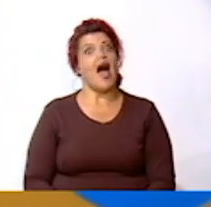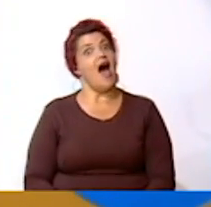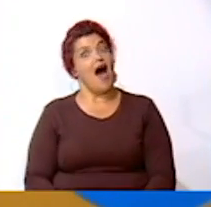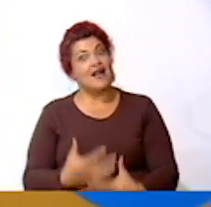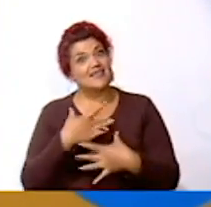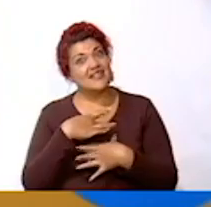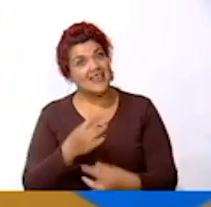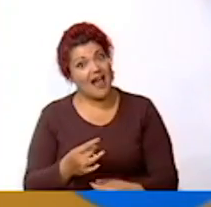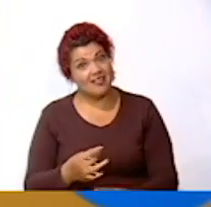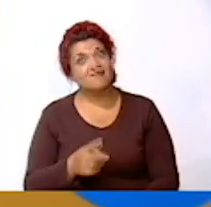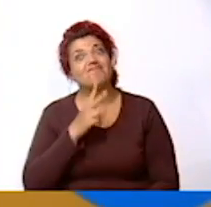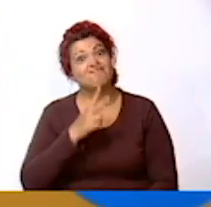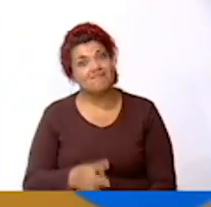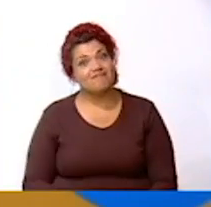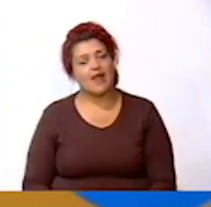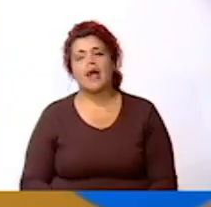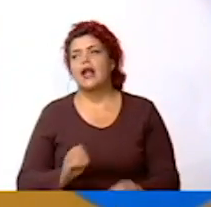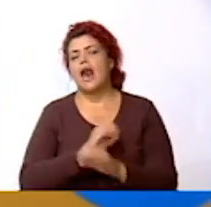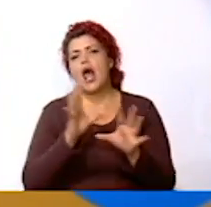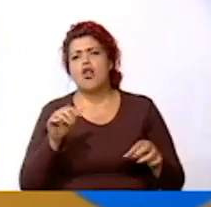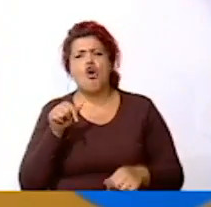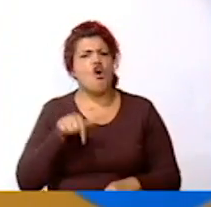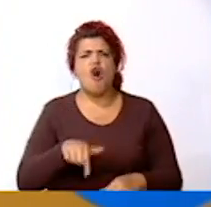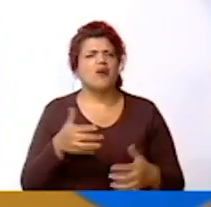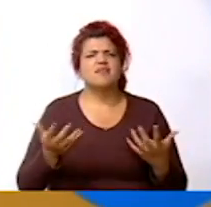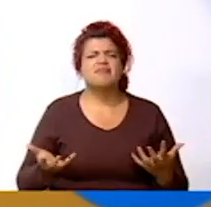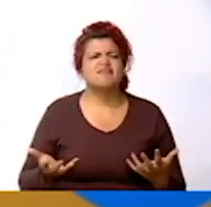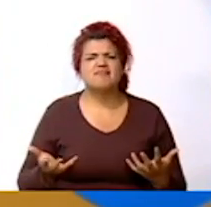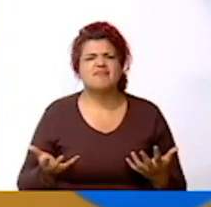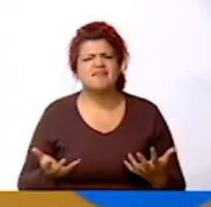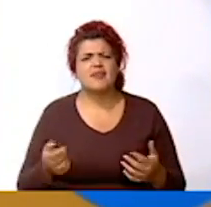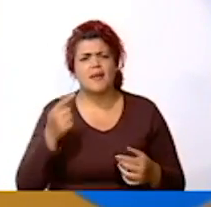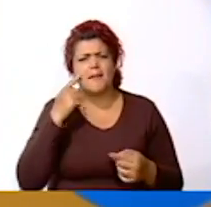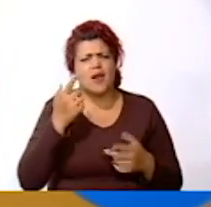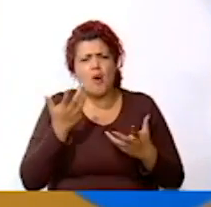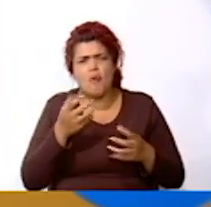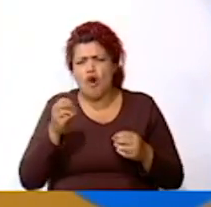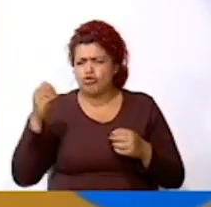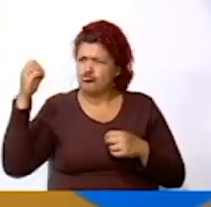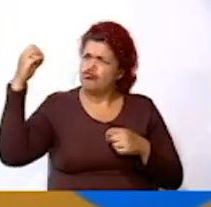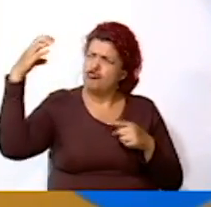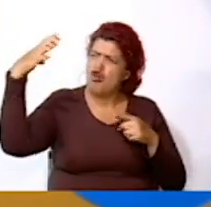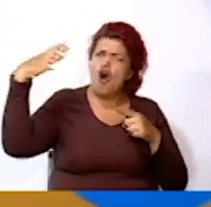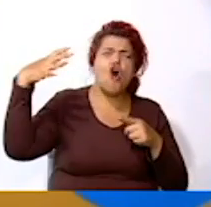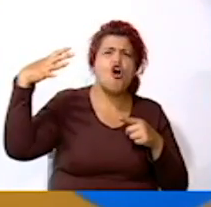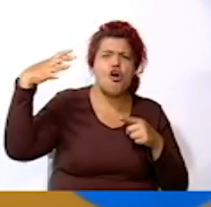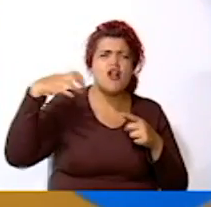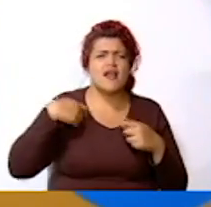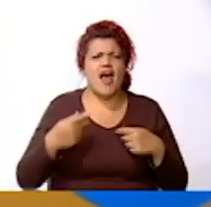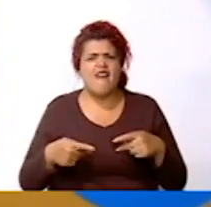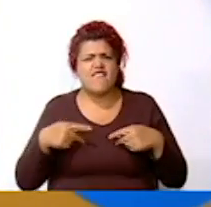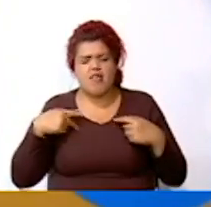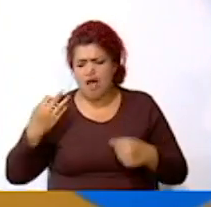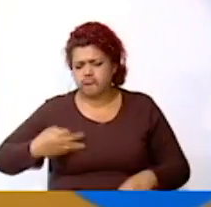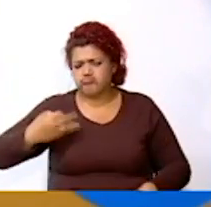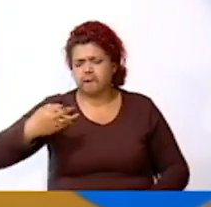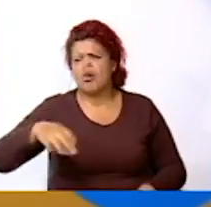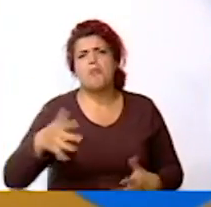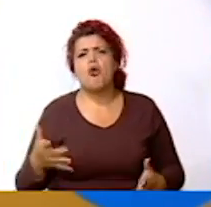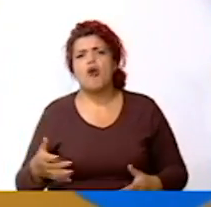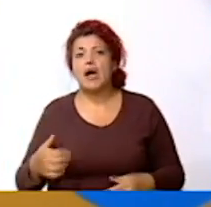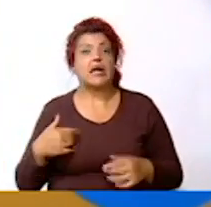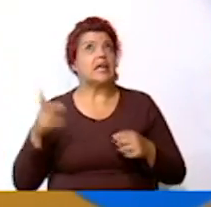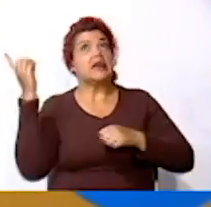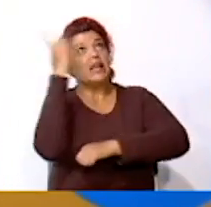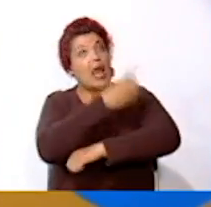Interesante, ¿cierto? Claro, hoy vamos a conocer cuál es la influencia del sol en nuestra vida cotidiana. En el día,